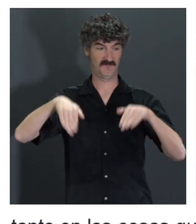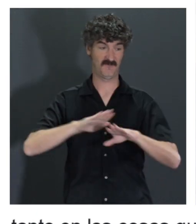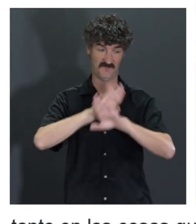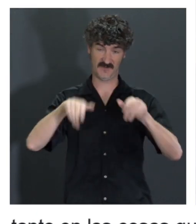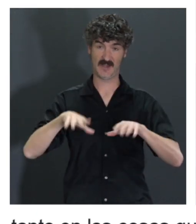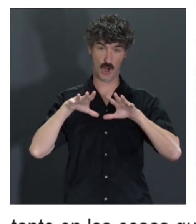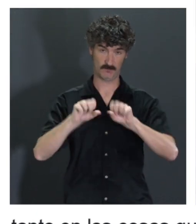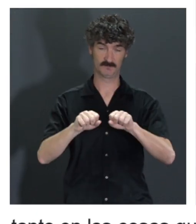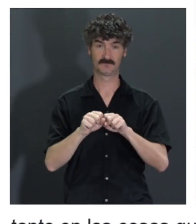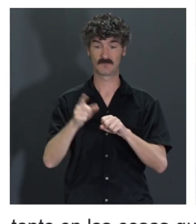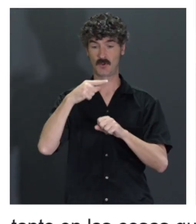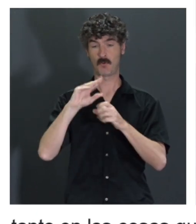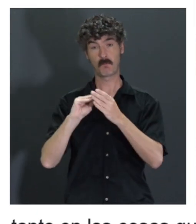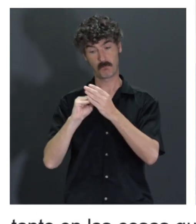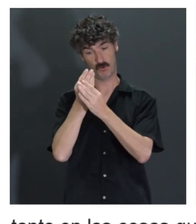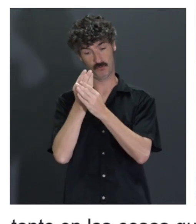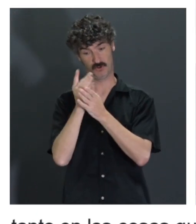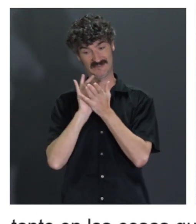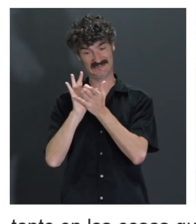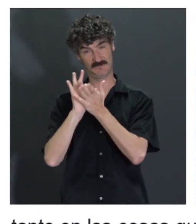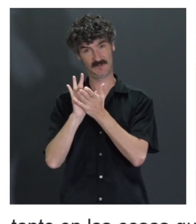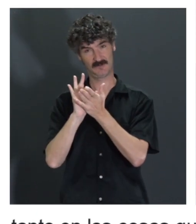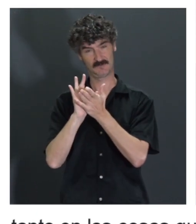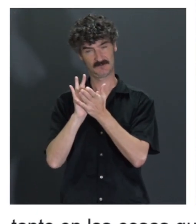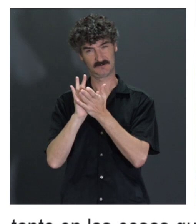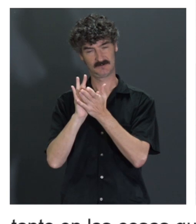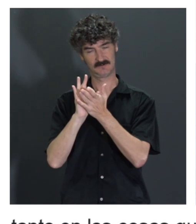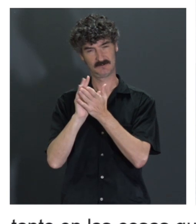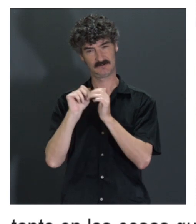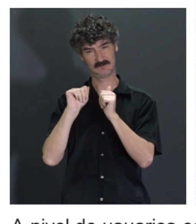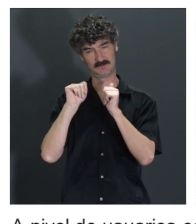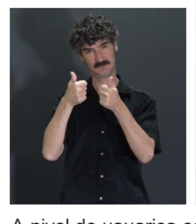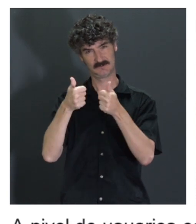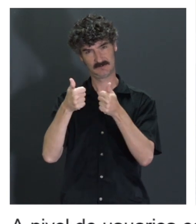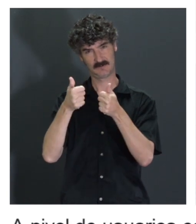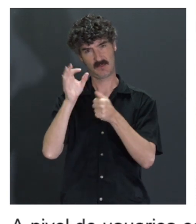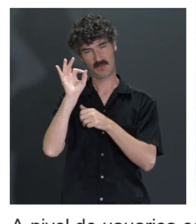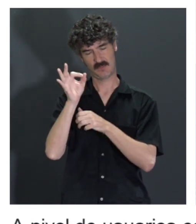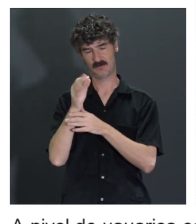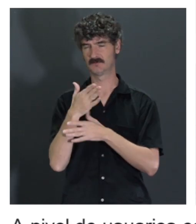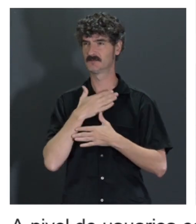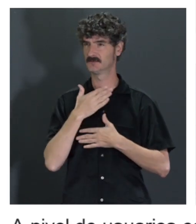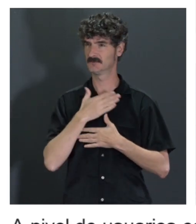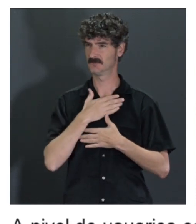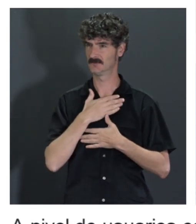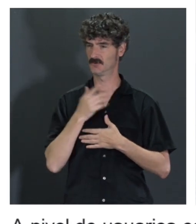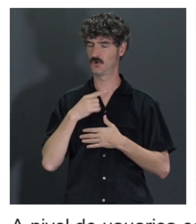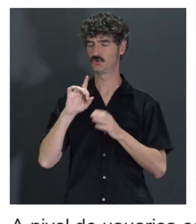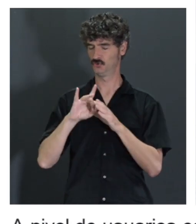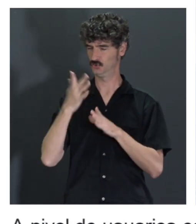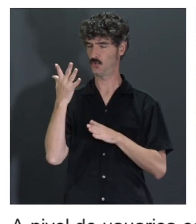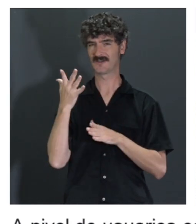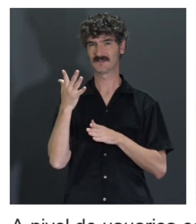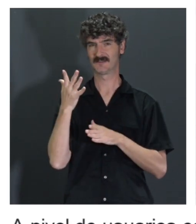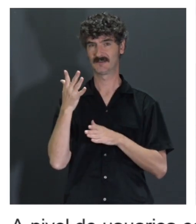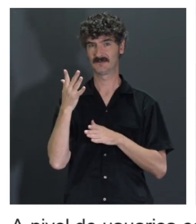finales de nuestros productos y servicios. A ver, ahí sí que es cierto que yo, bueno, parece que tengo mucha suerte. O sea,